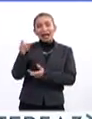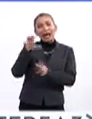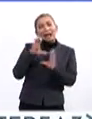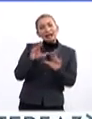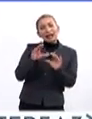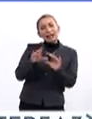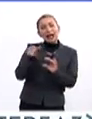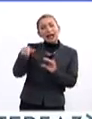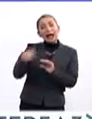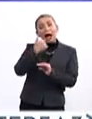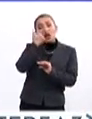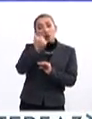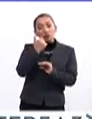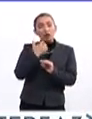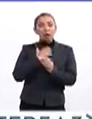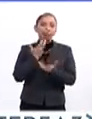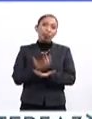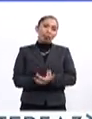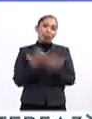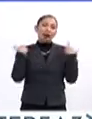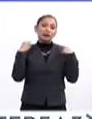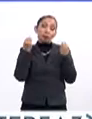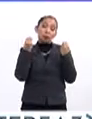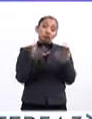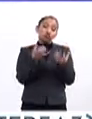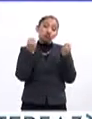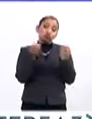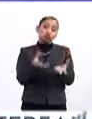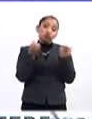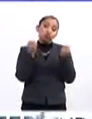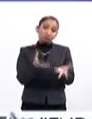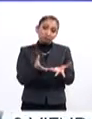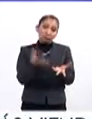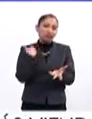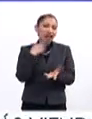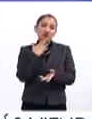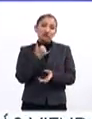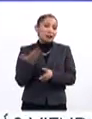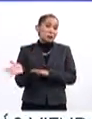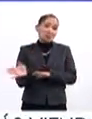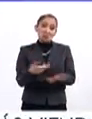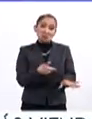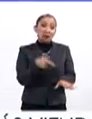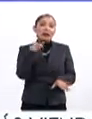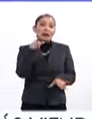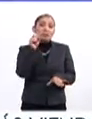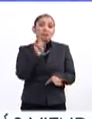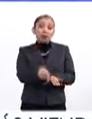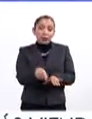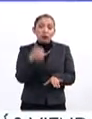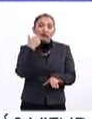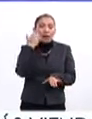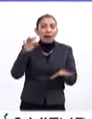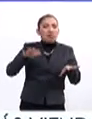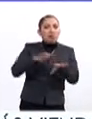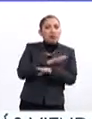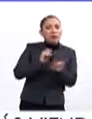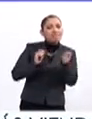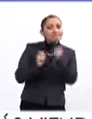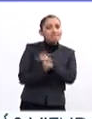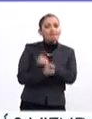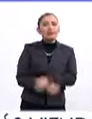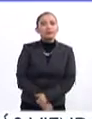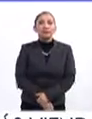enseñar, en la que el alumno es pasivo frente a un profesor que dicta cátedra, es obsoleto y es parte de lo que se está transformando.